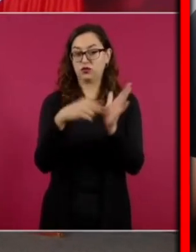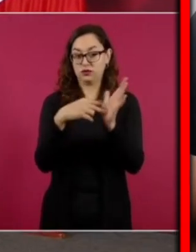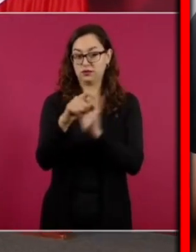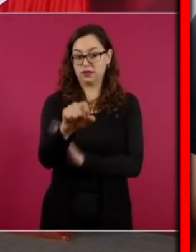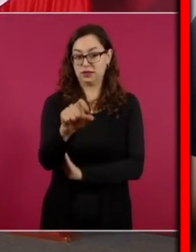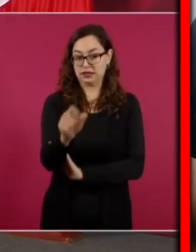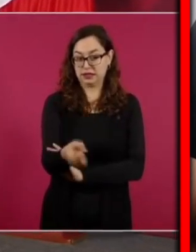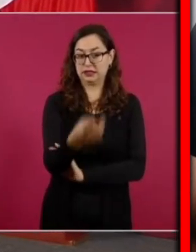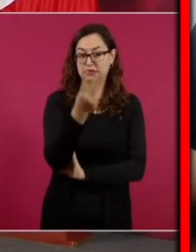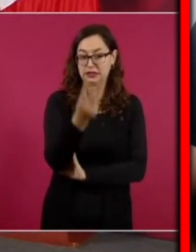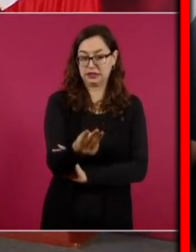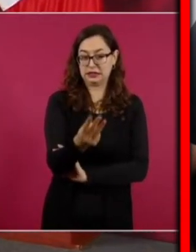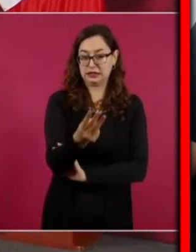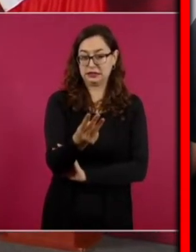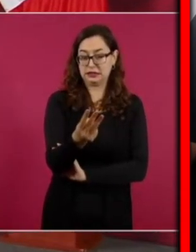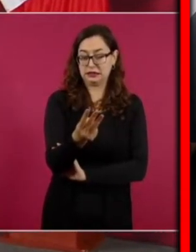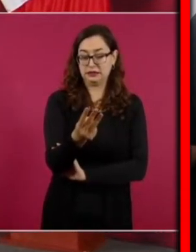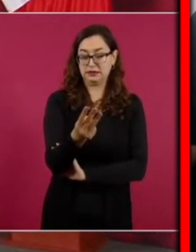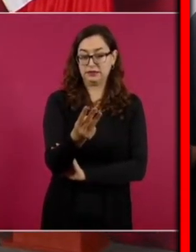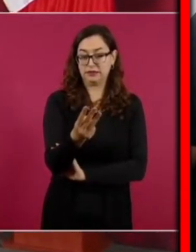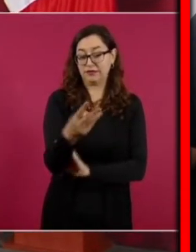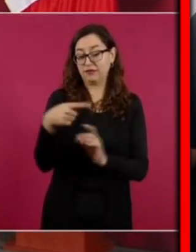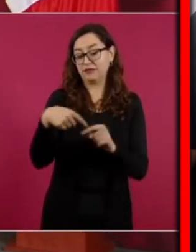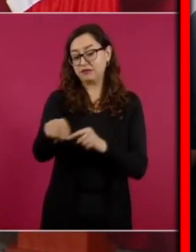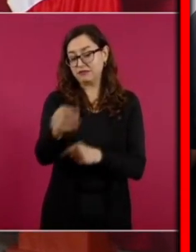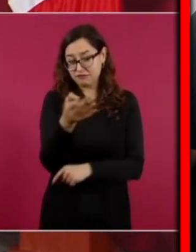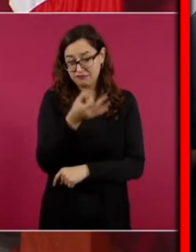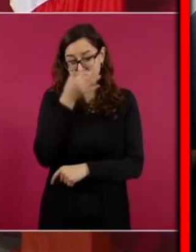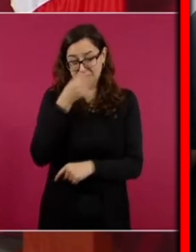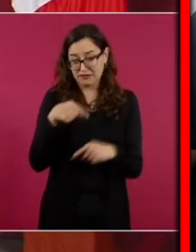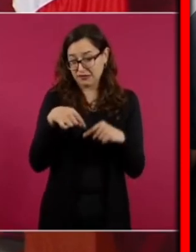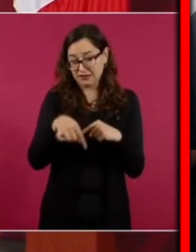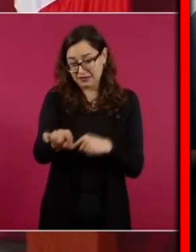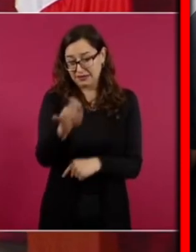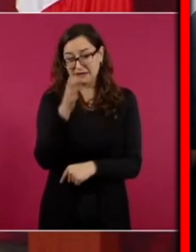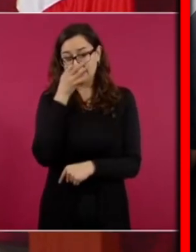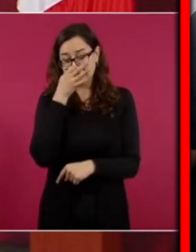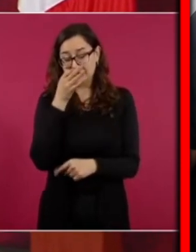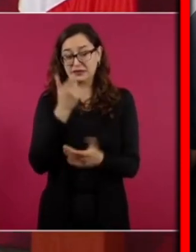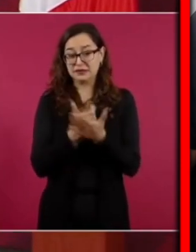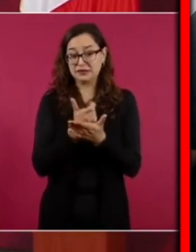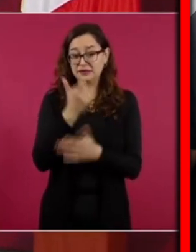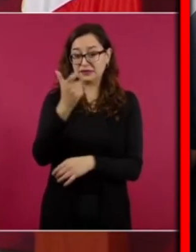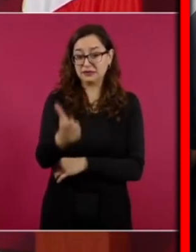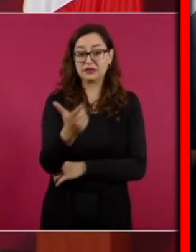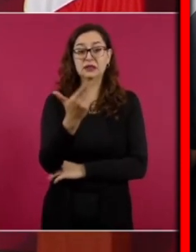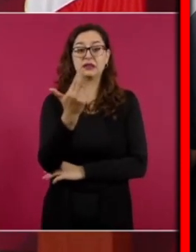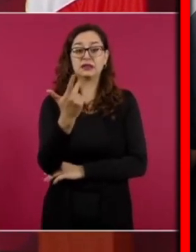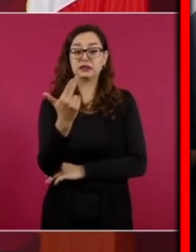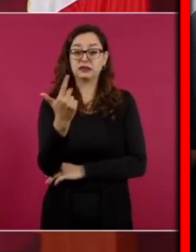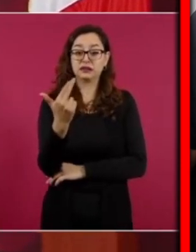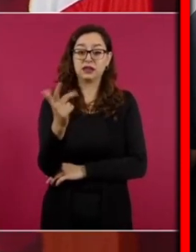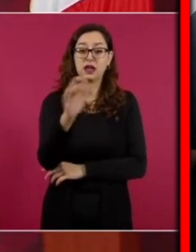en un poco más de un mes ya van a recibir 25%